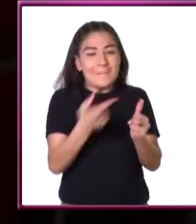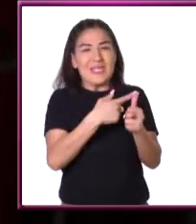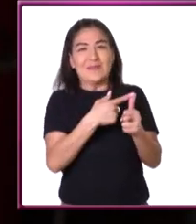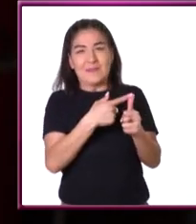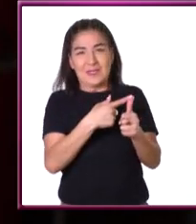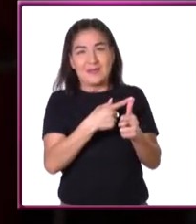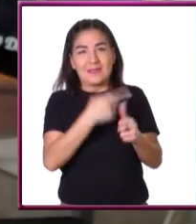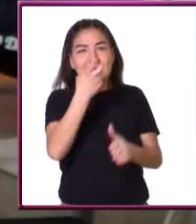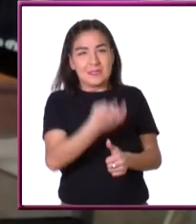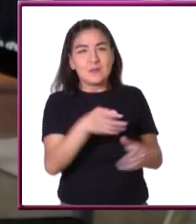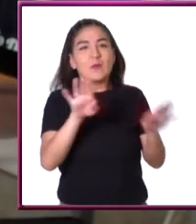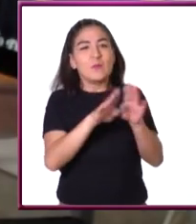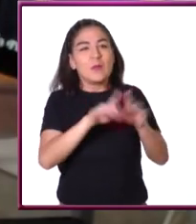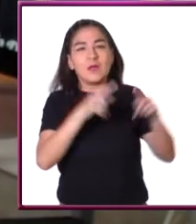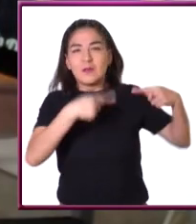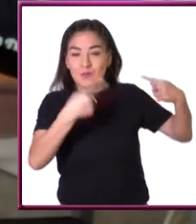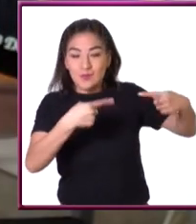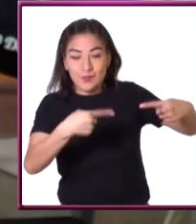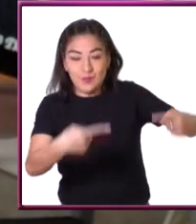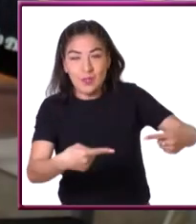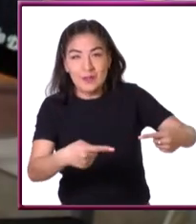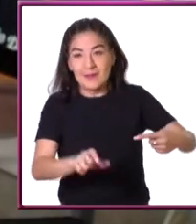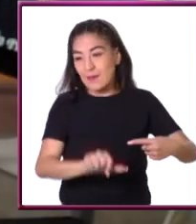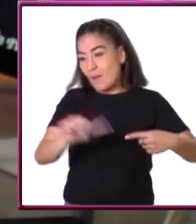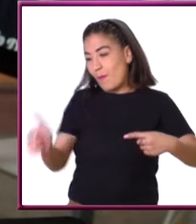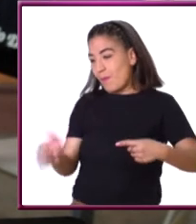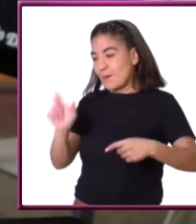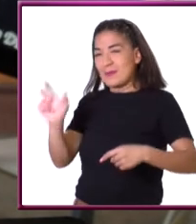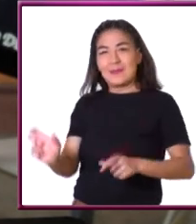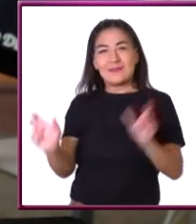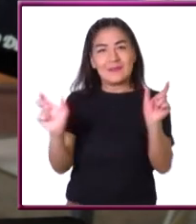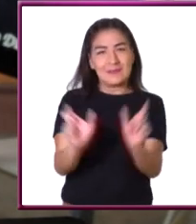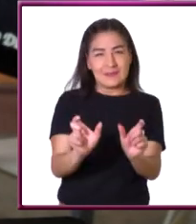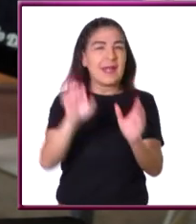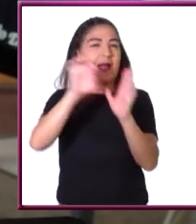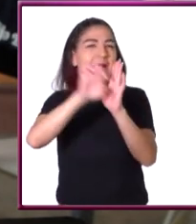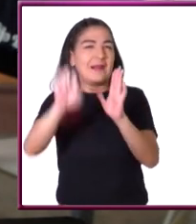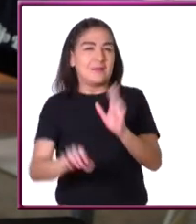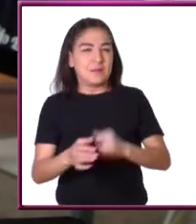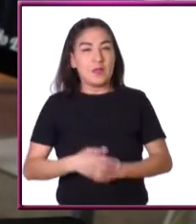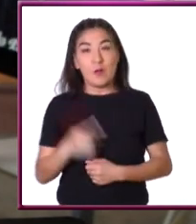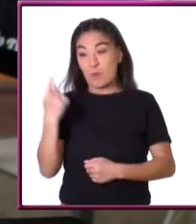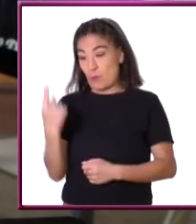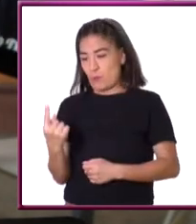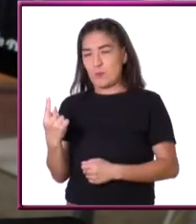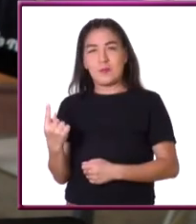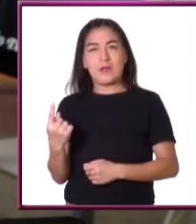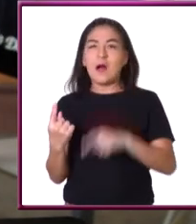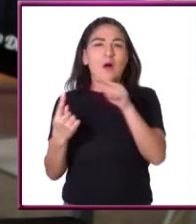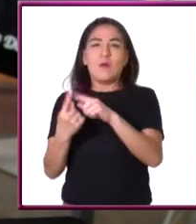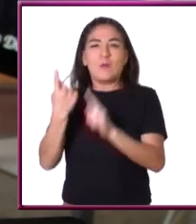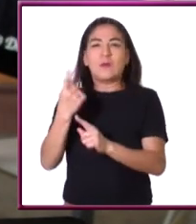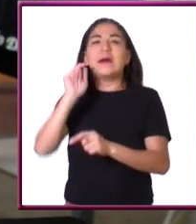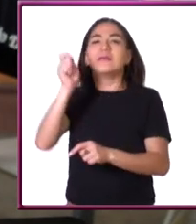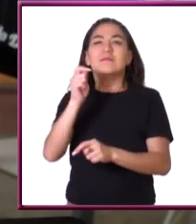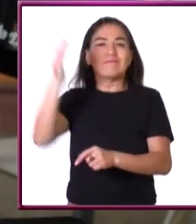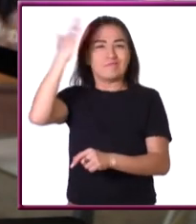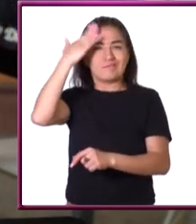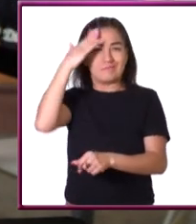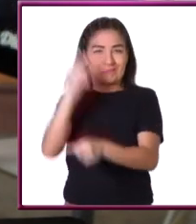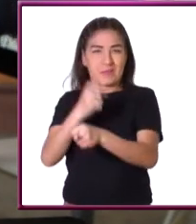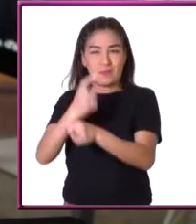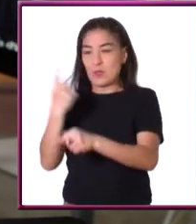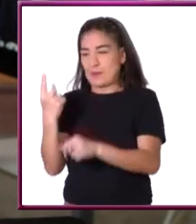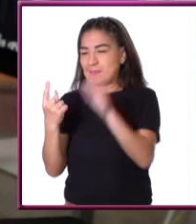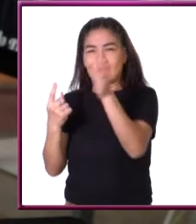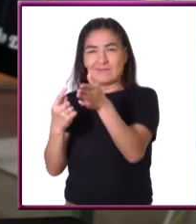como son los primeros son los generadores de otros primos. si tú dices el uno bueno, el uno no se considera porque es la